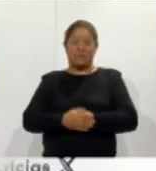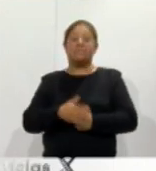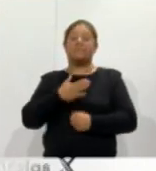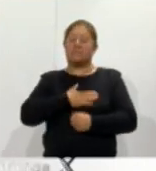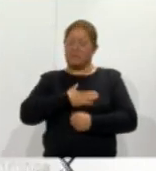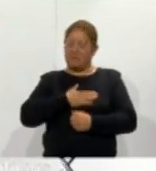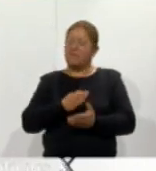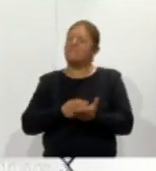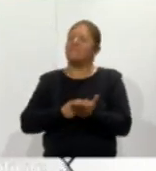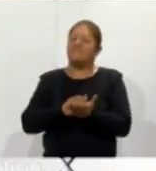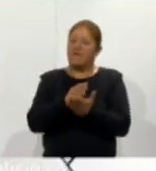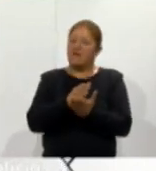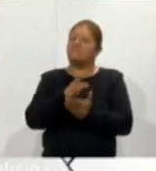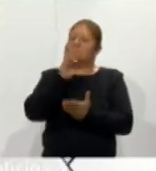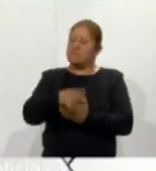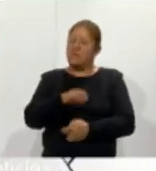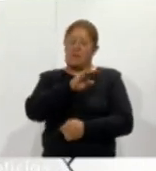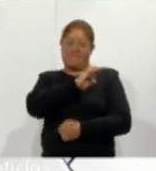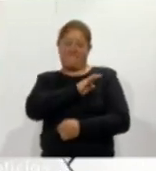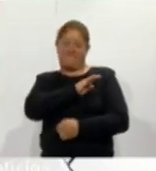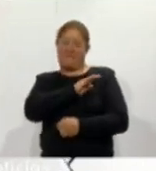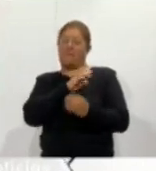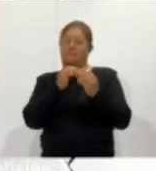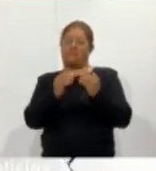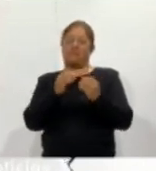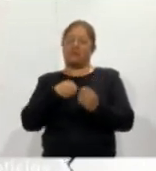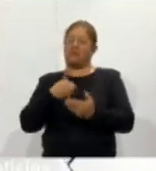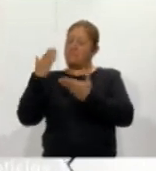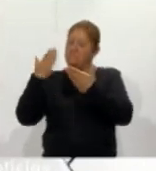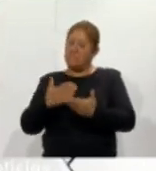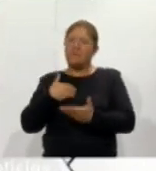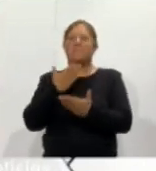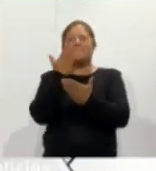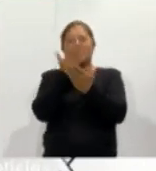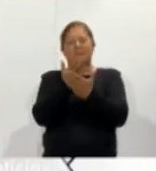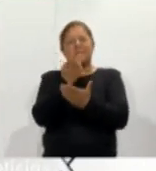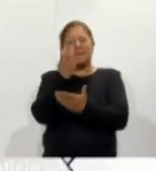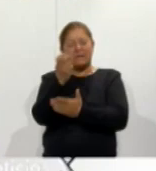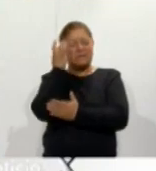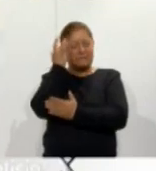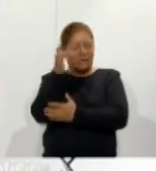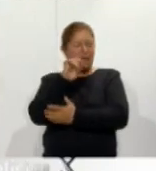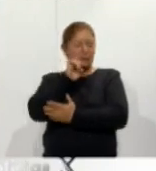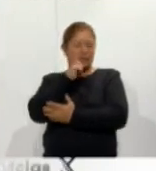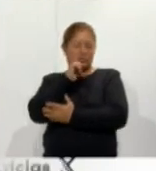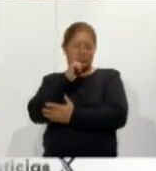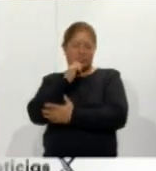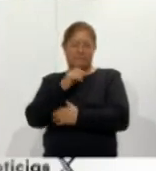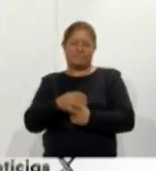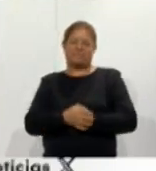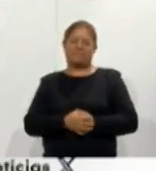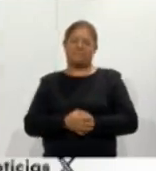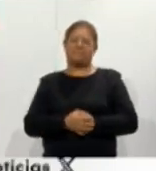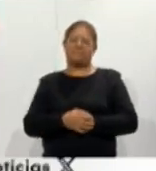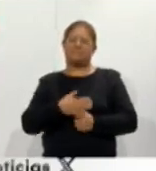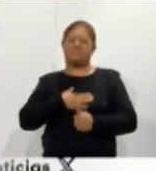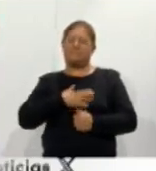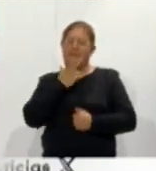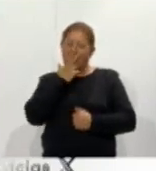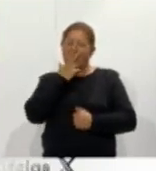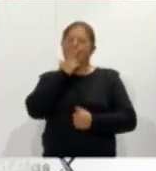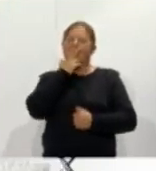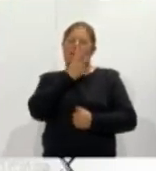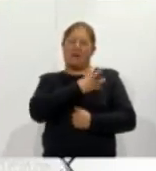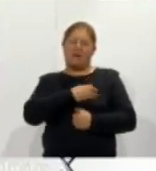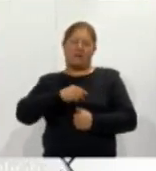fieles y con mucha fe siempre venimos a pedirle a San Josecito este es lo adoramos mis hijos